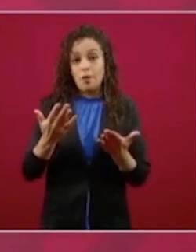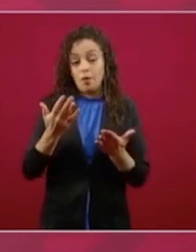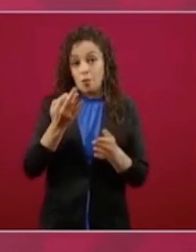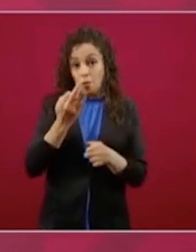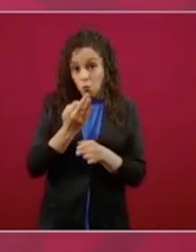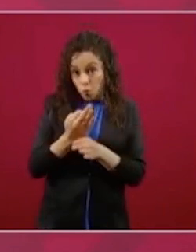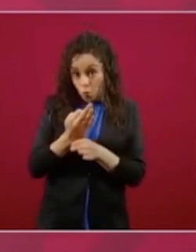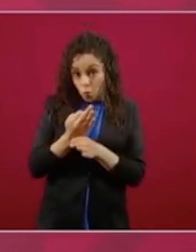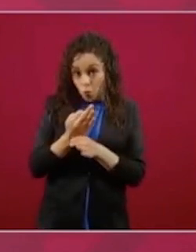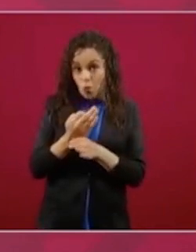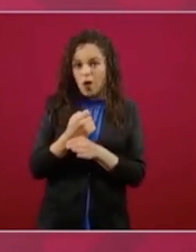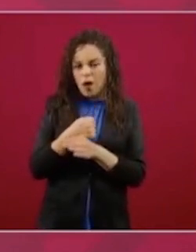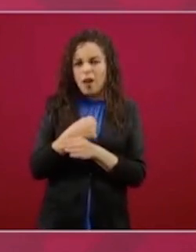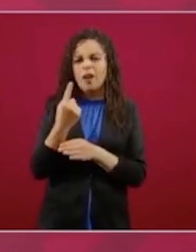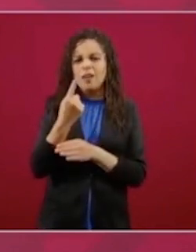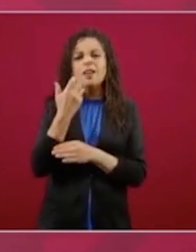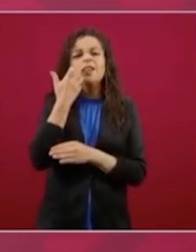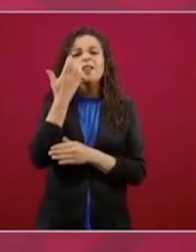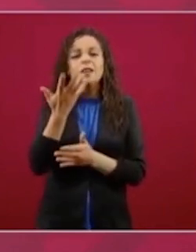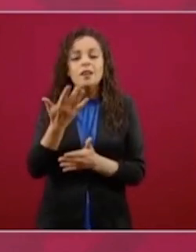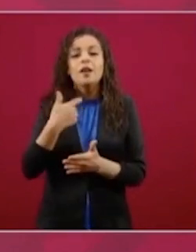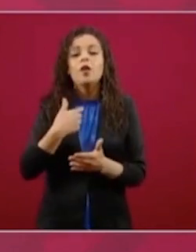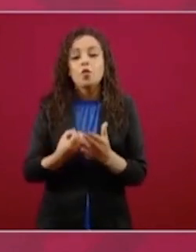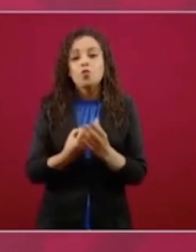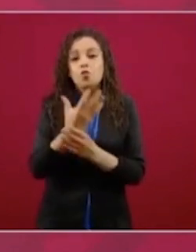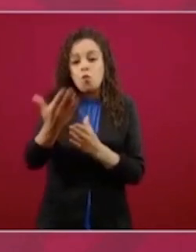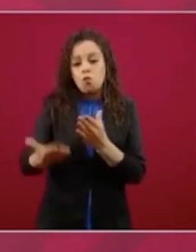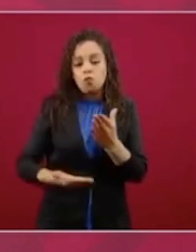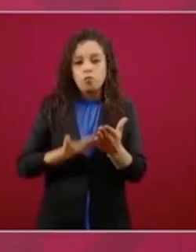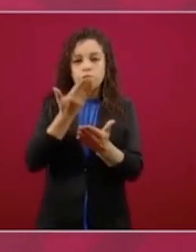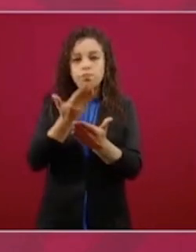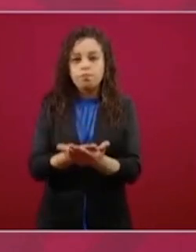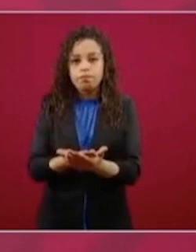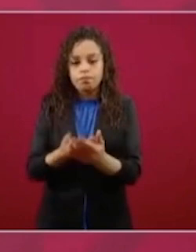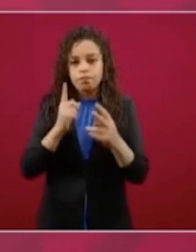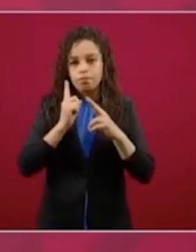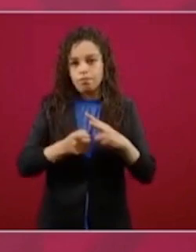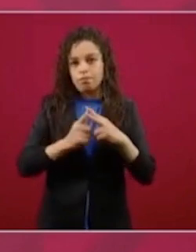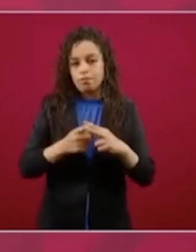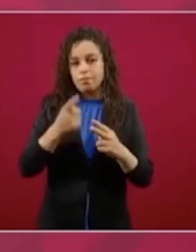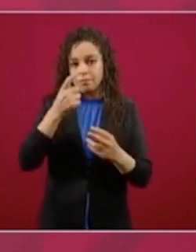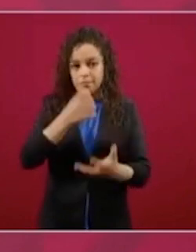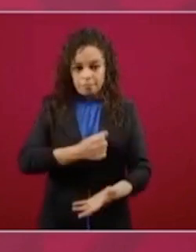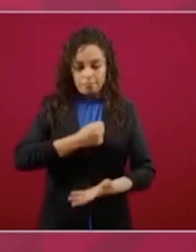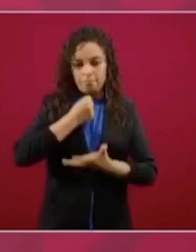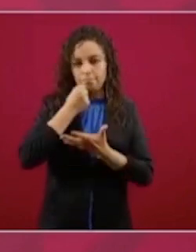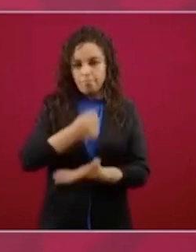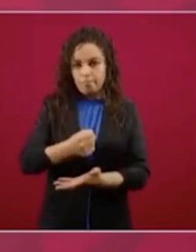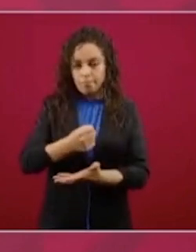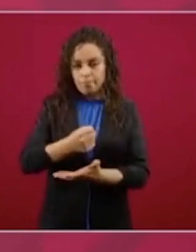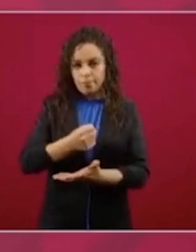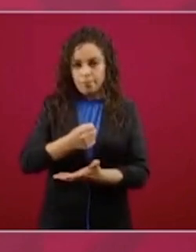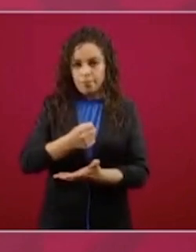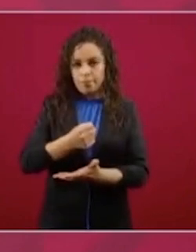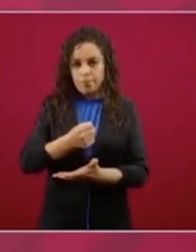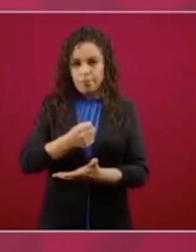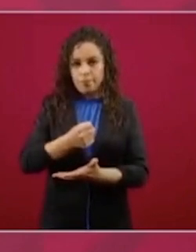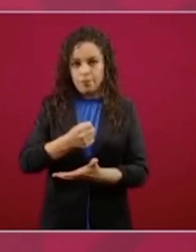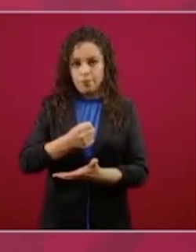que ellos conozcan cómo